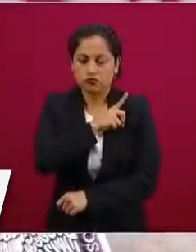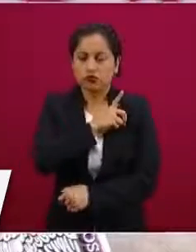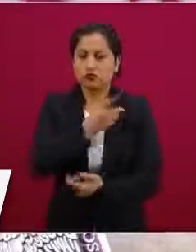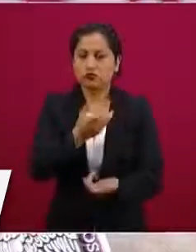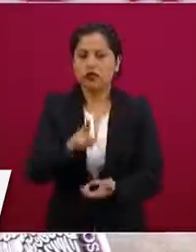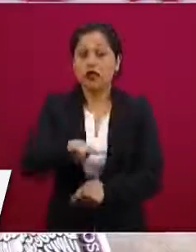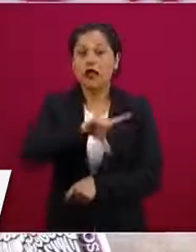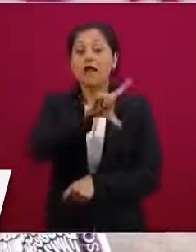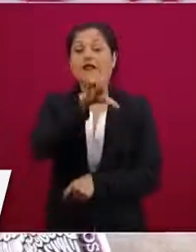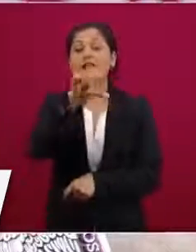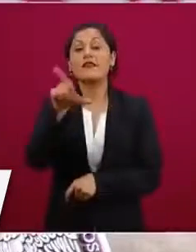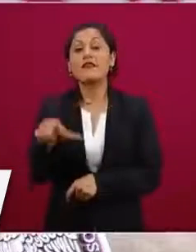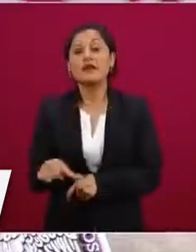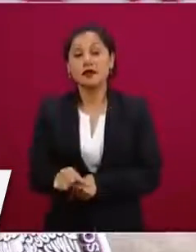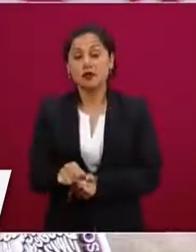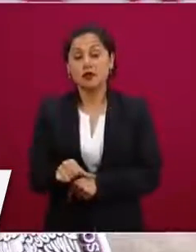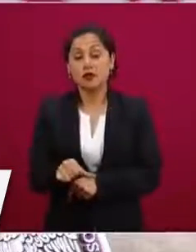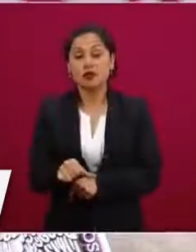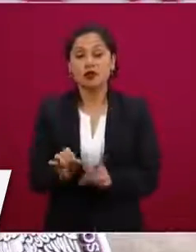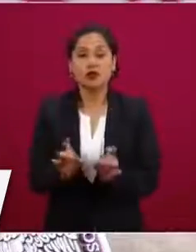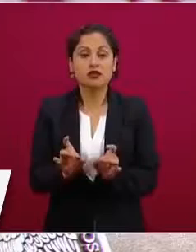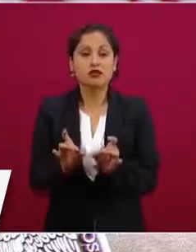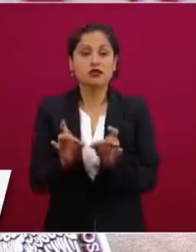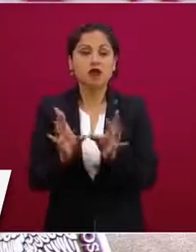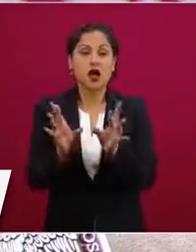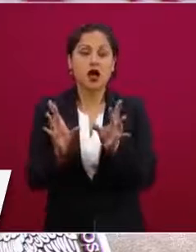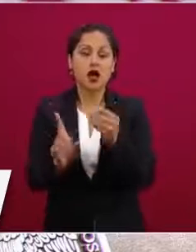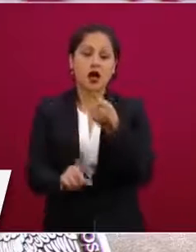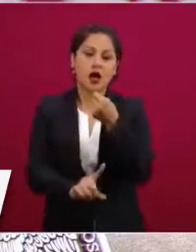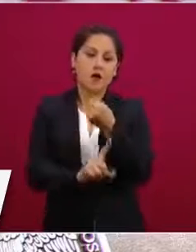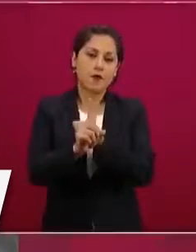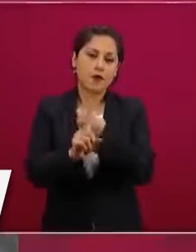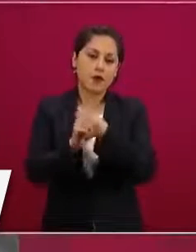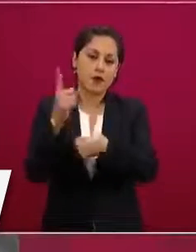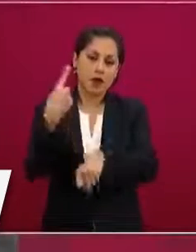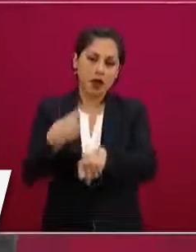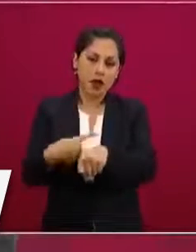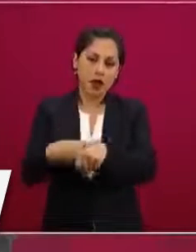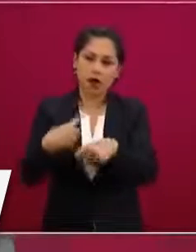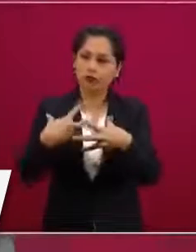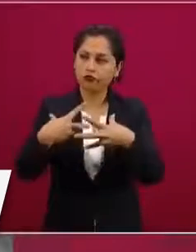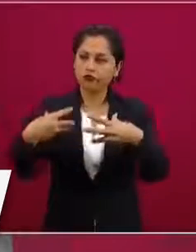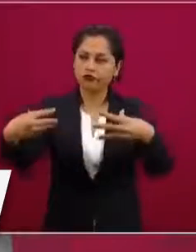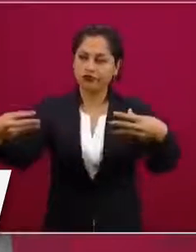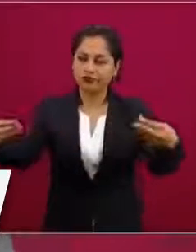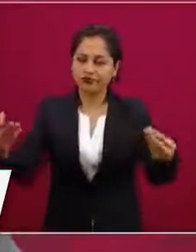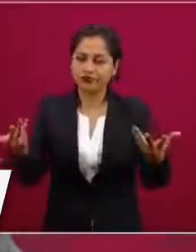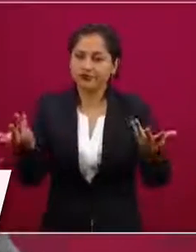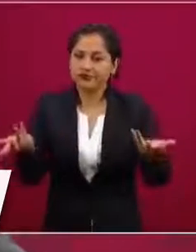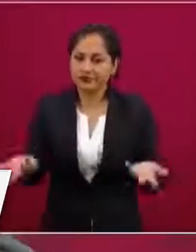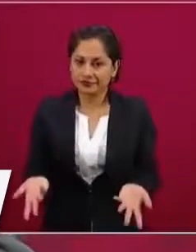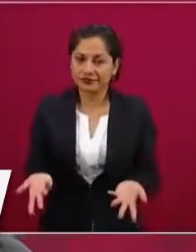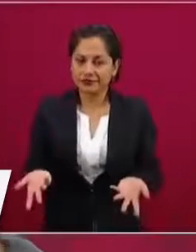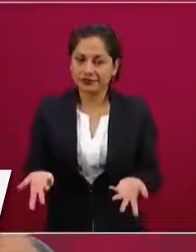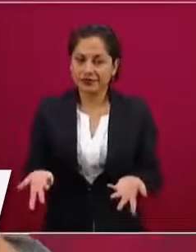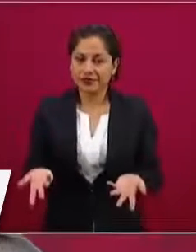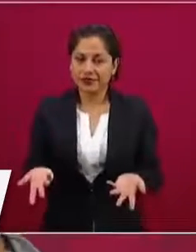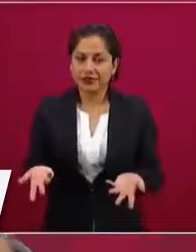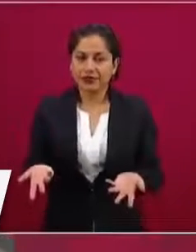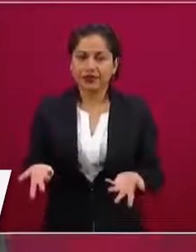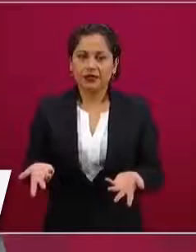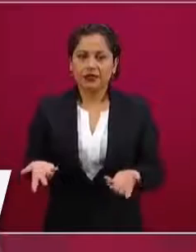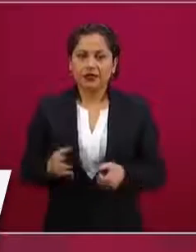la epidemia y nos agarró al inicio de